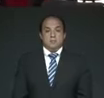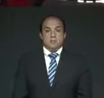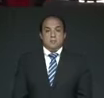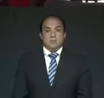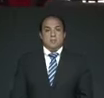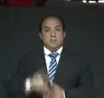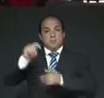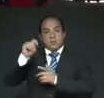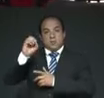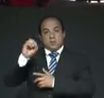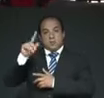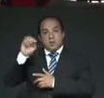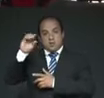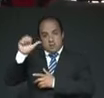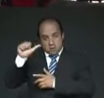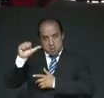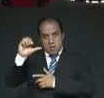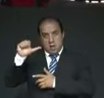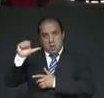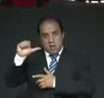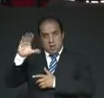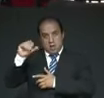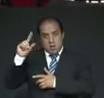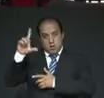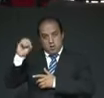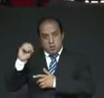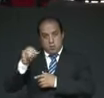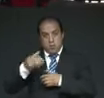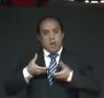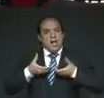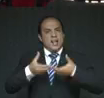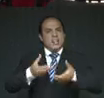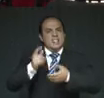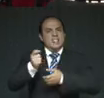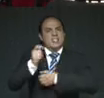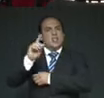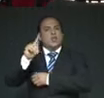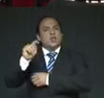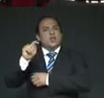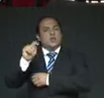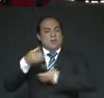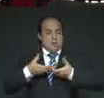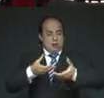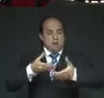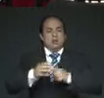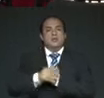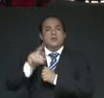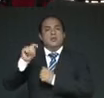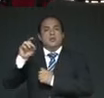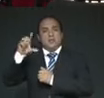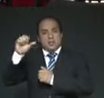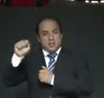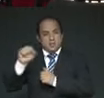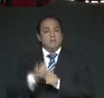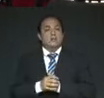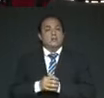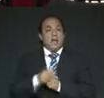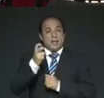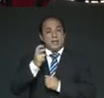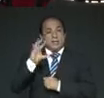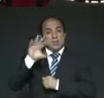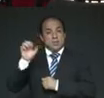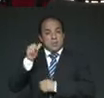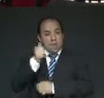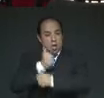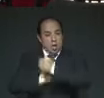Tolteca-Acaloco, el canal de los toltecas. Este era, hace 500 años, el nombre